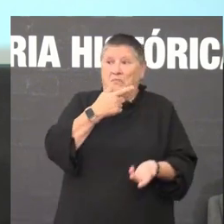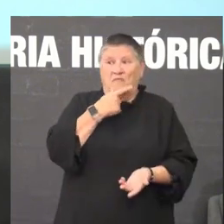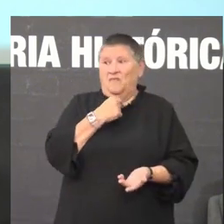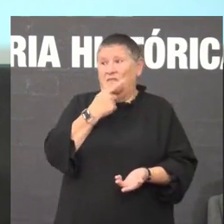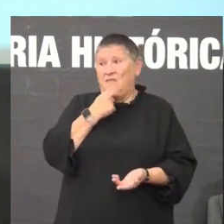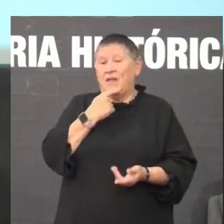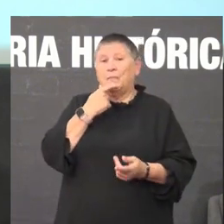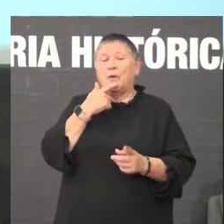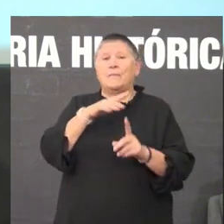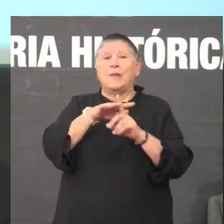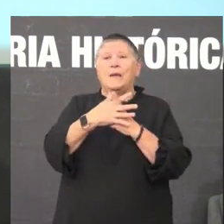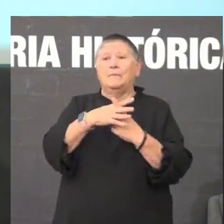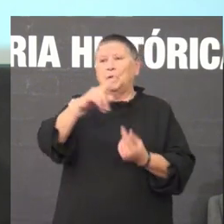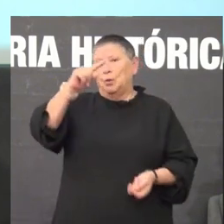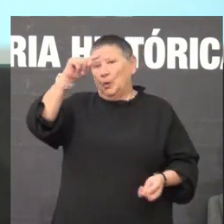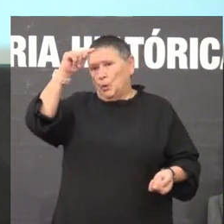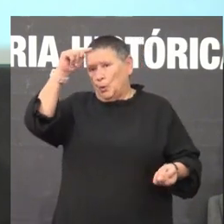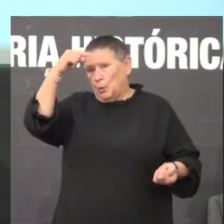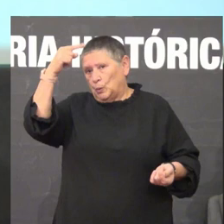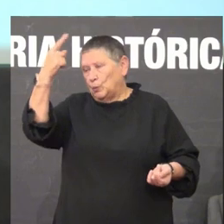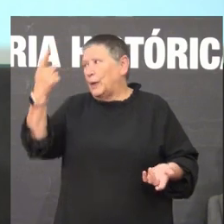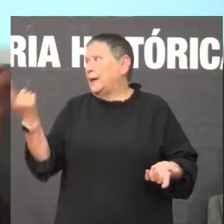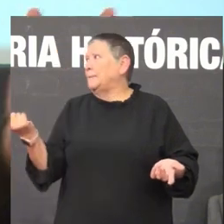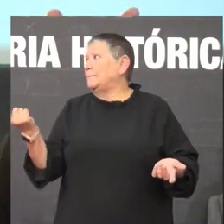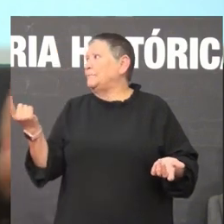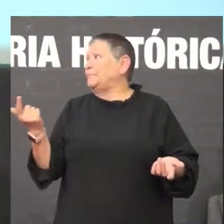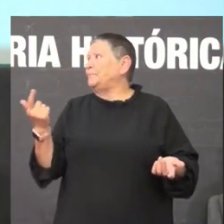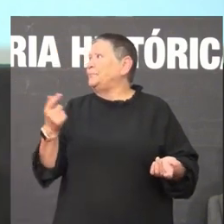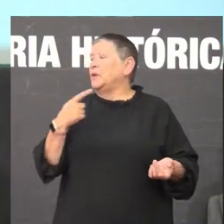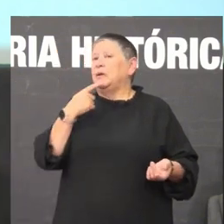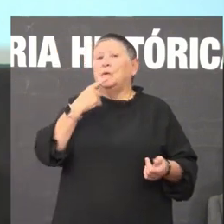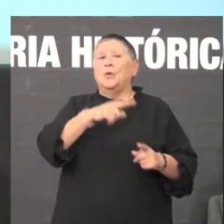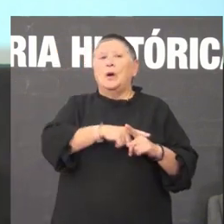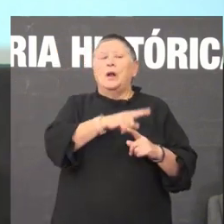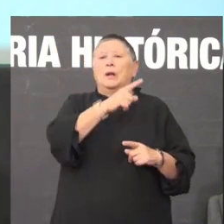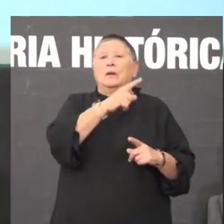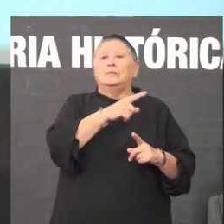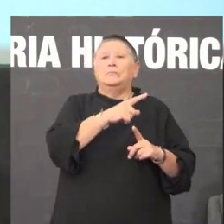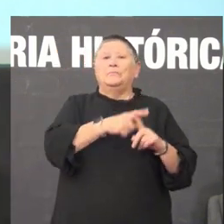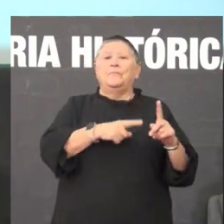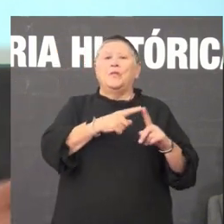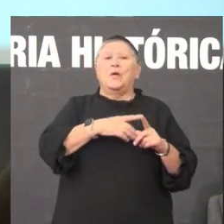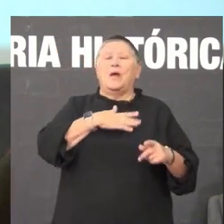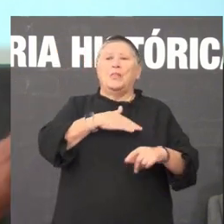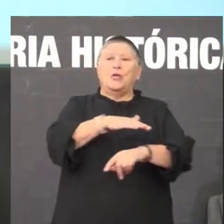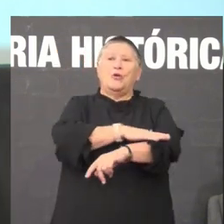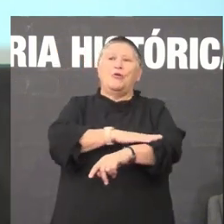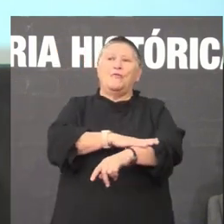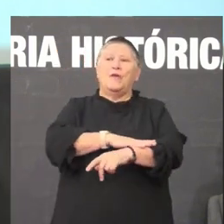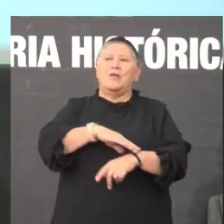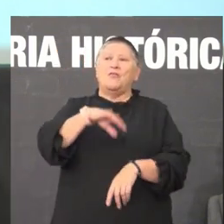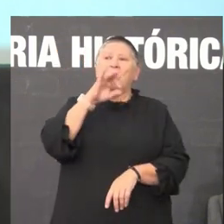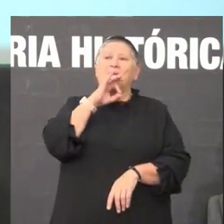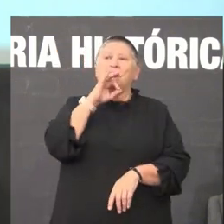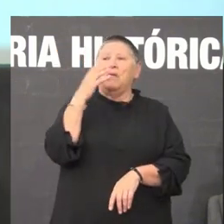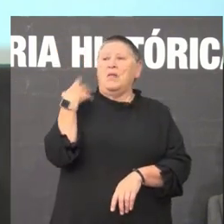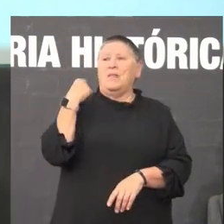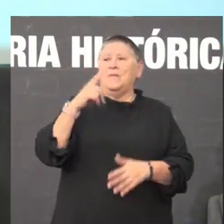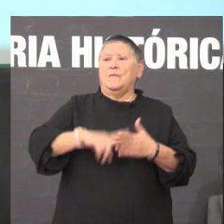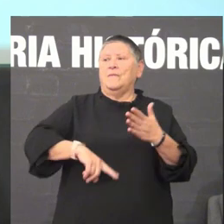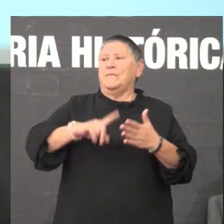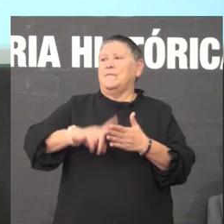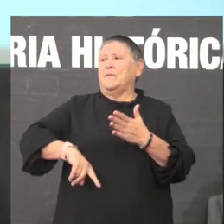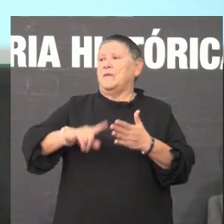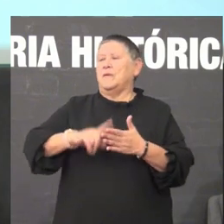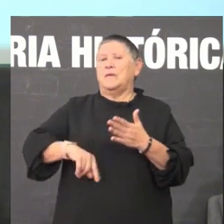exemplo no ámbito cultural non? Esta medida bárbara que tomou o goberno galego hai uns meses de indicar que para